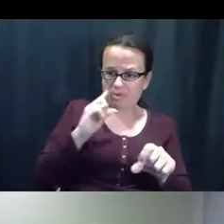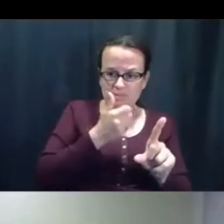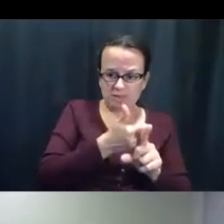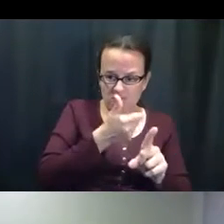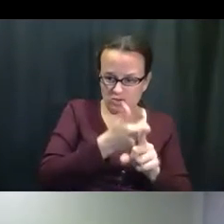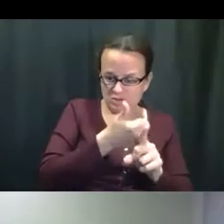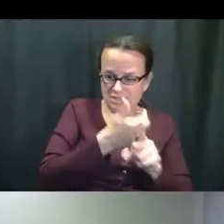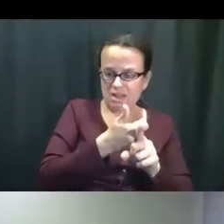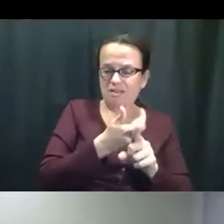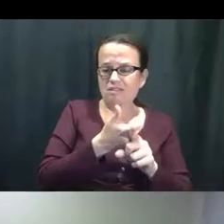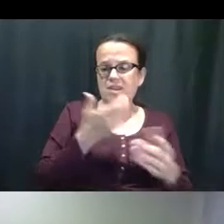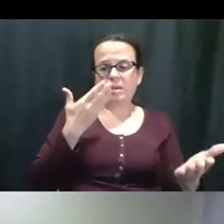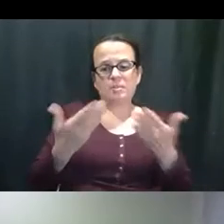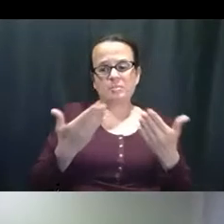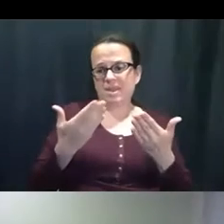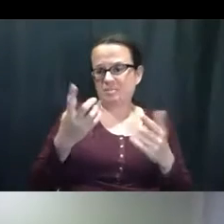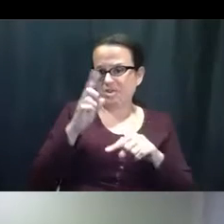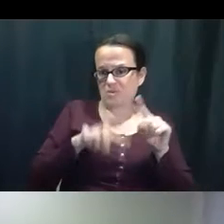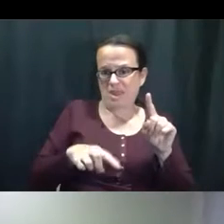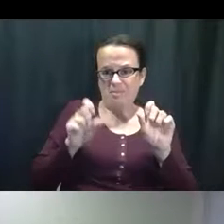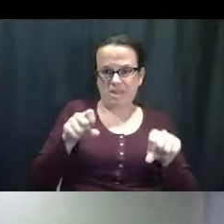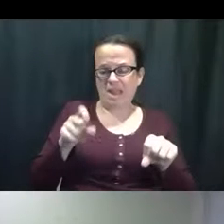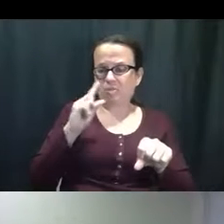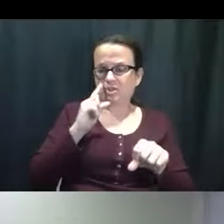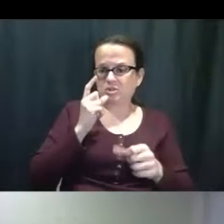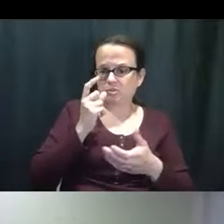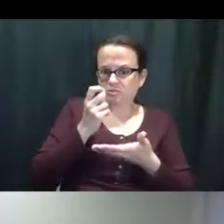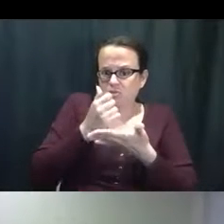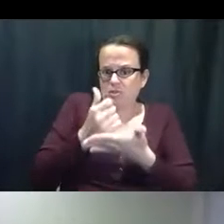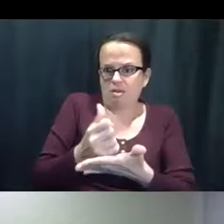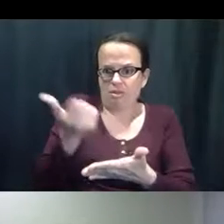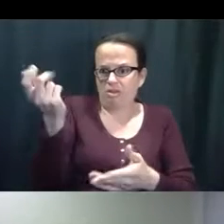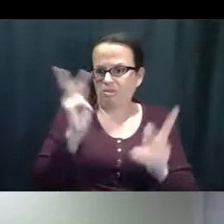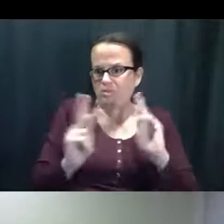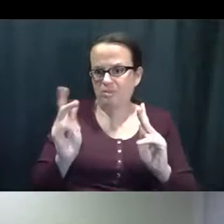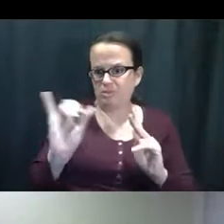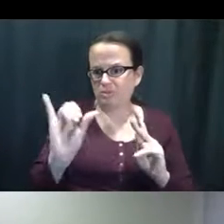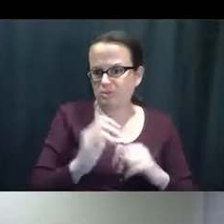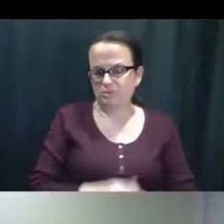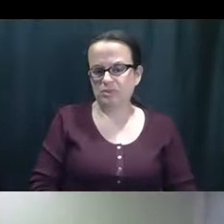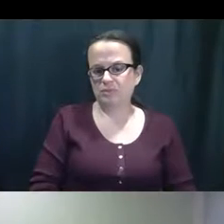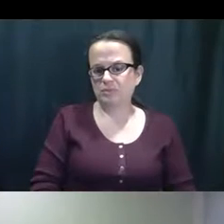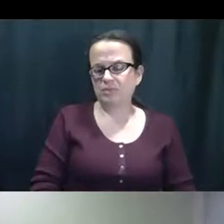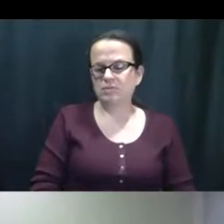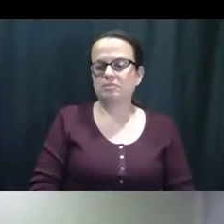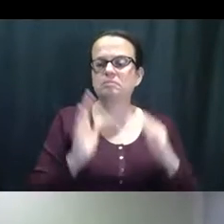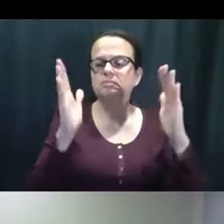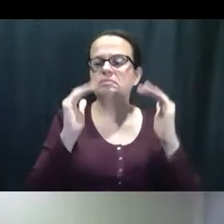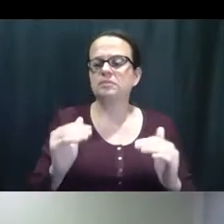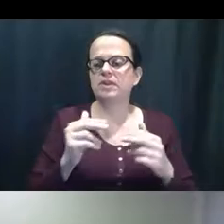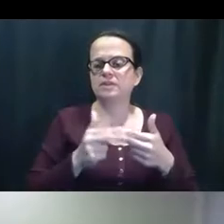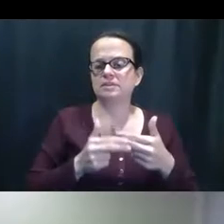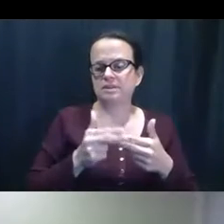Si usted no puede estar ahí por sí misma. O sí mismo. Entonces no va a estar posible estar presente para otras personas.